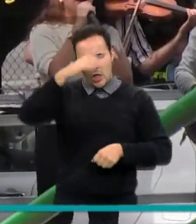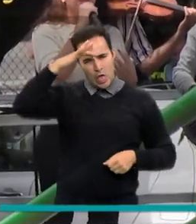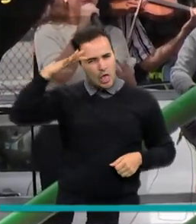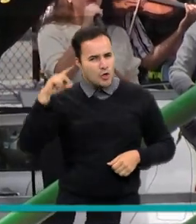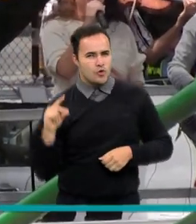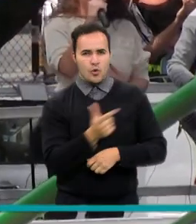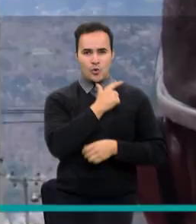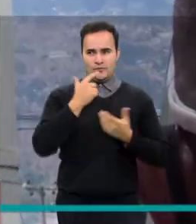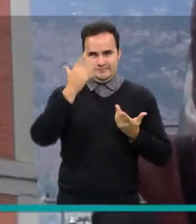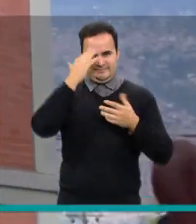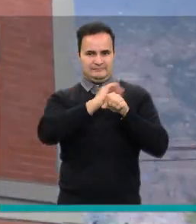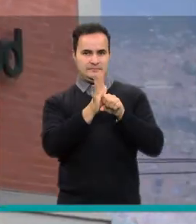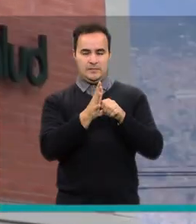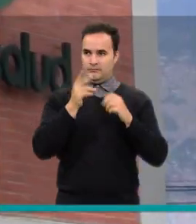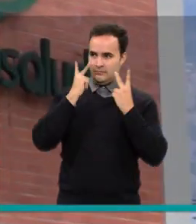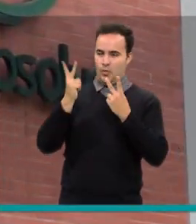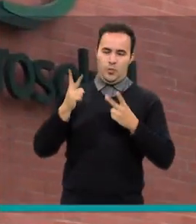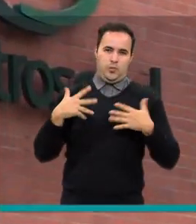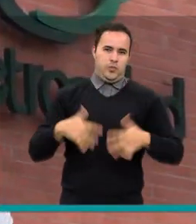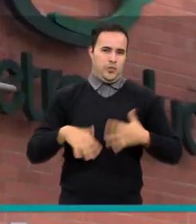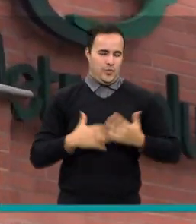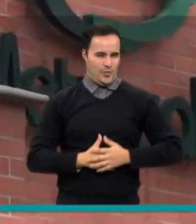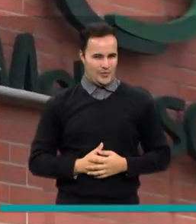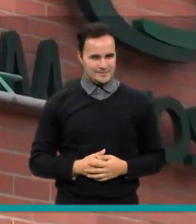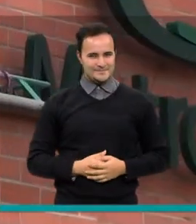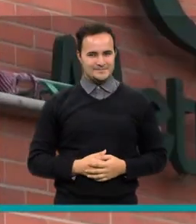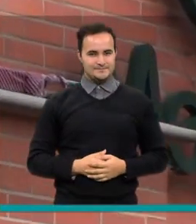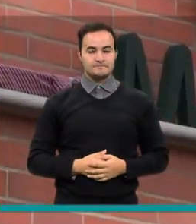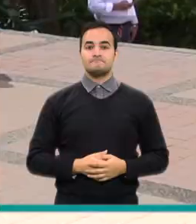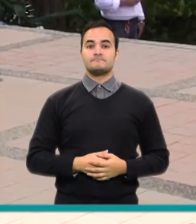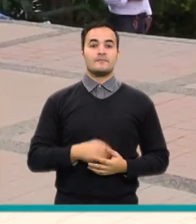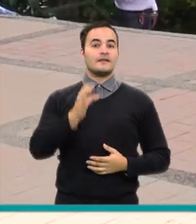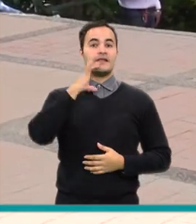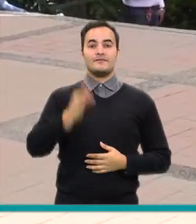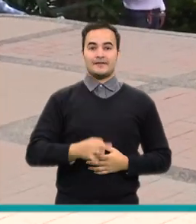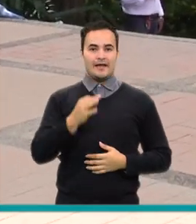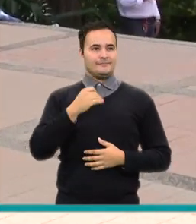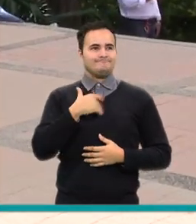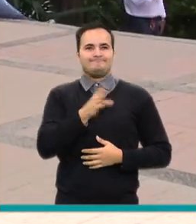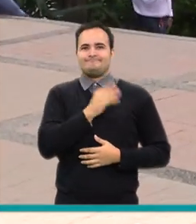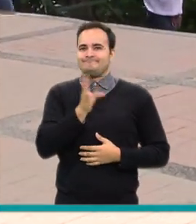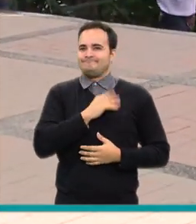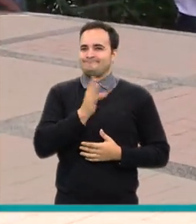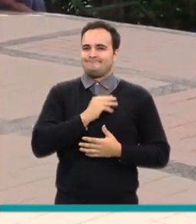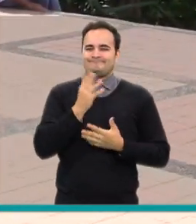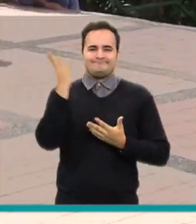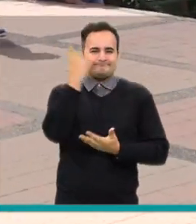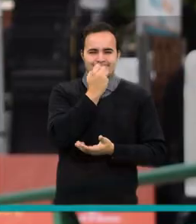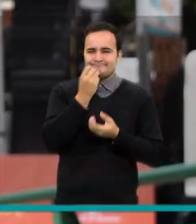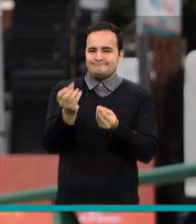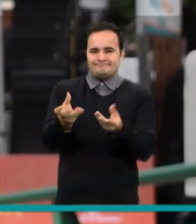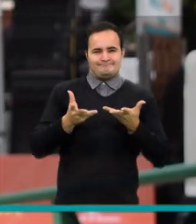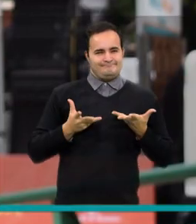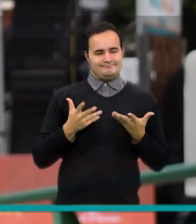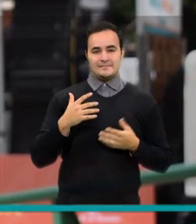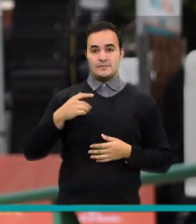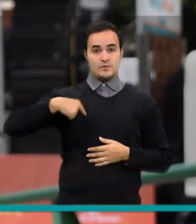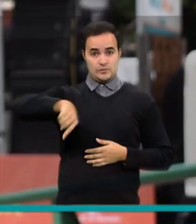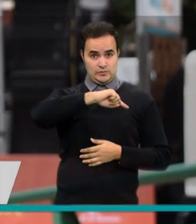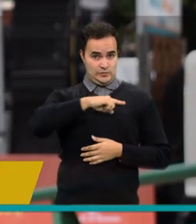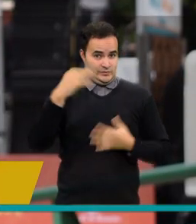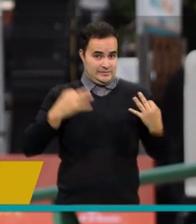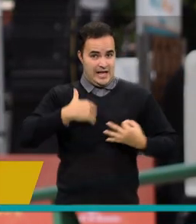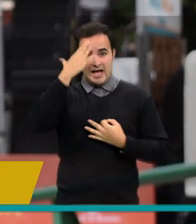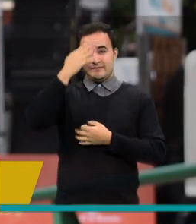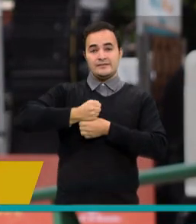meses no tiene precio. Ha sido un gesto súper lindo porque de verdad que